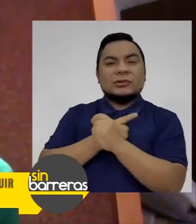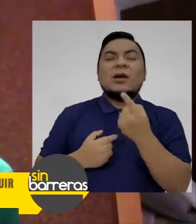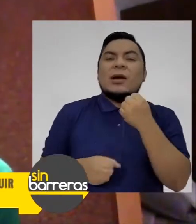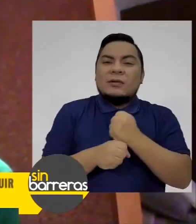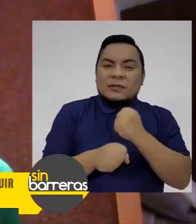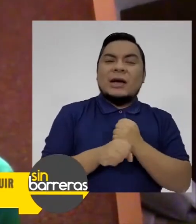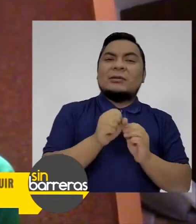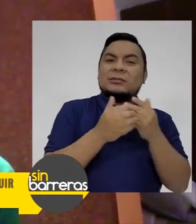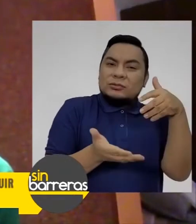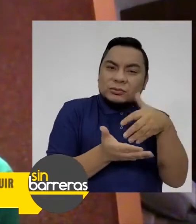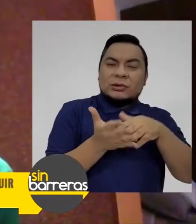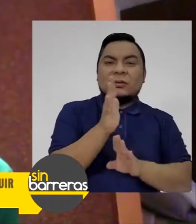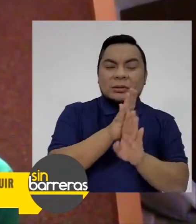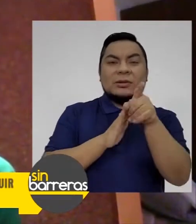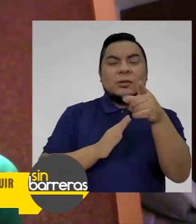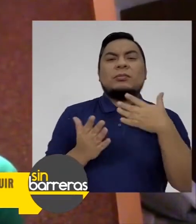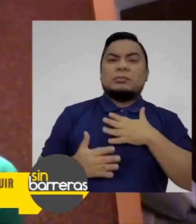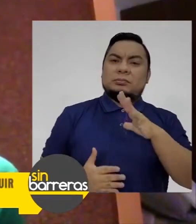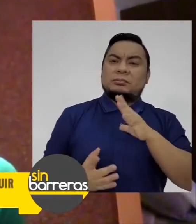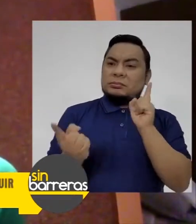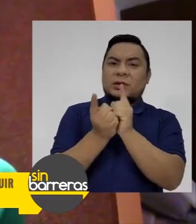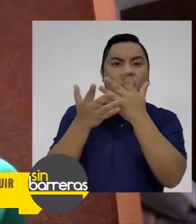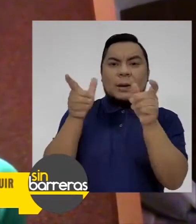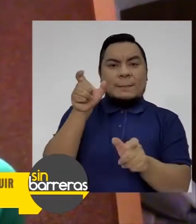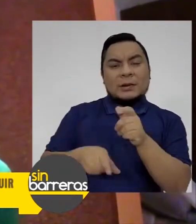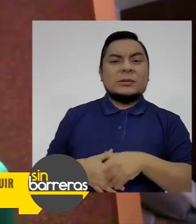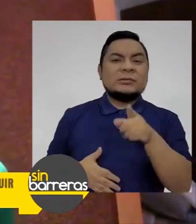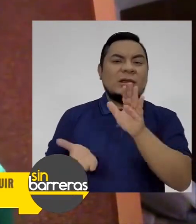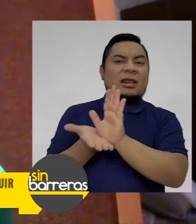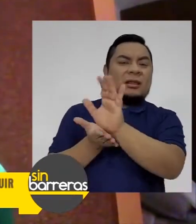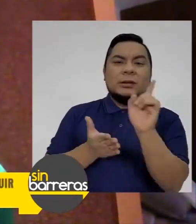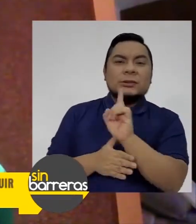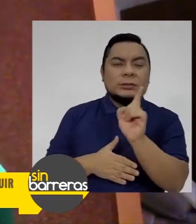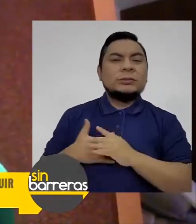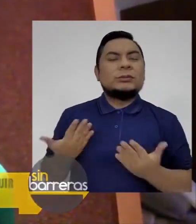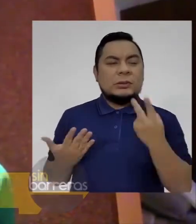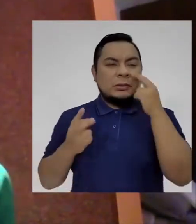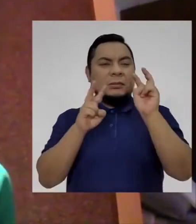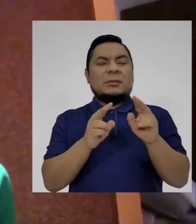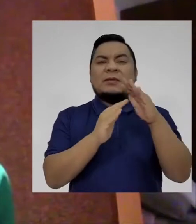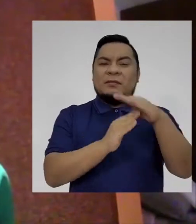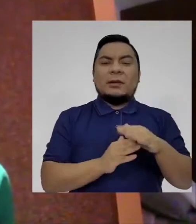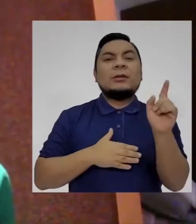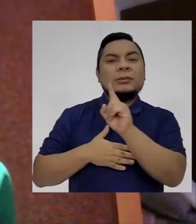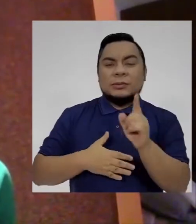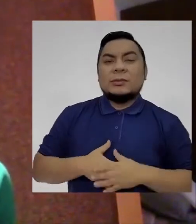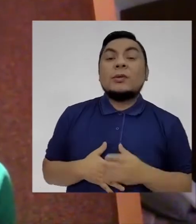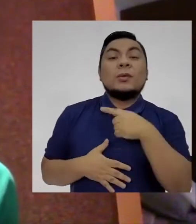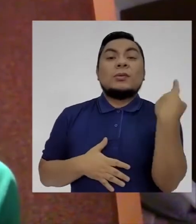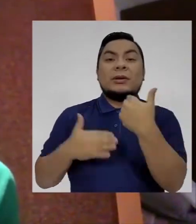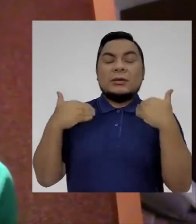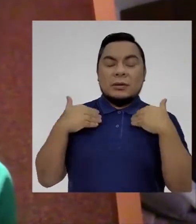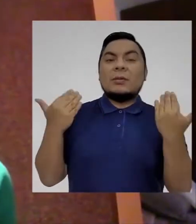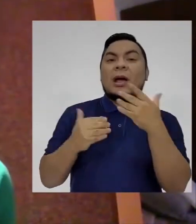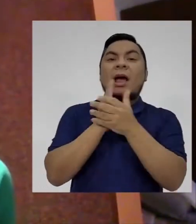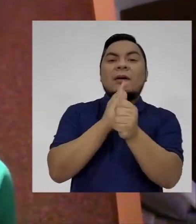estudiar, trabajar y que se los trate como cualquiera, ¿no? No, este, no que se los vea como algo distinto. Todos